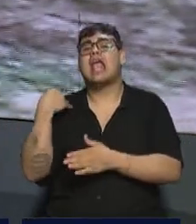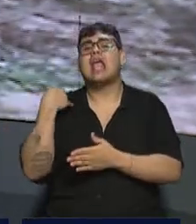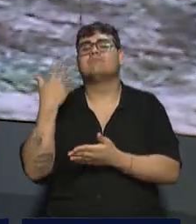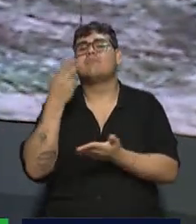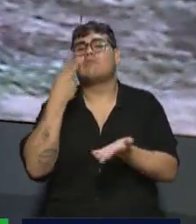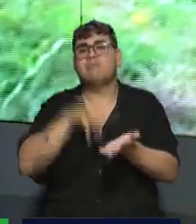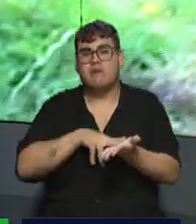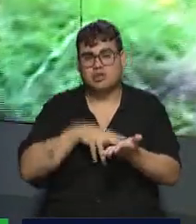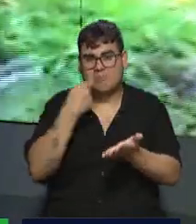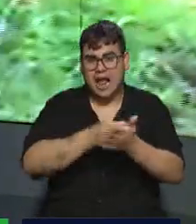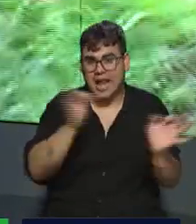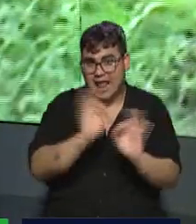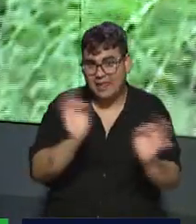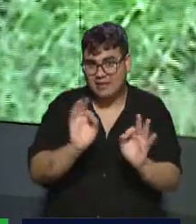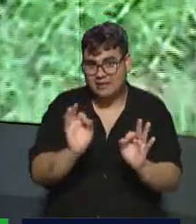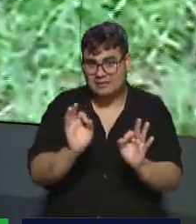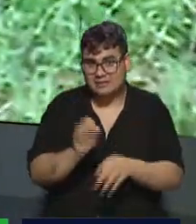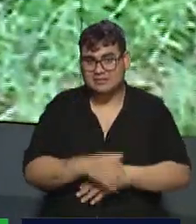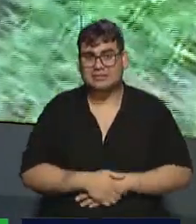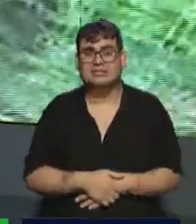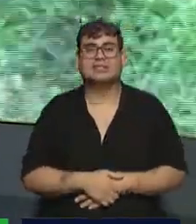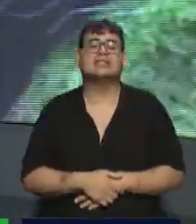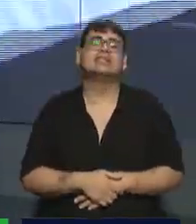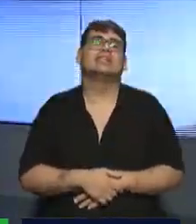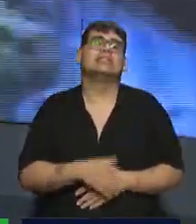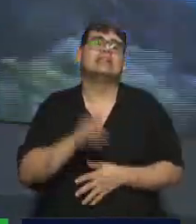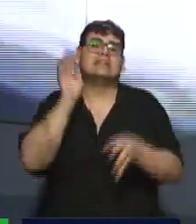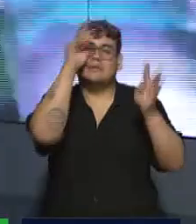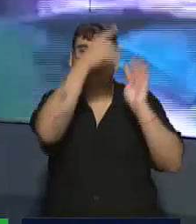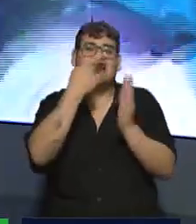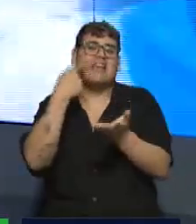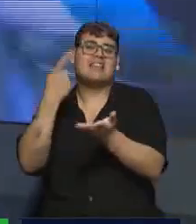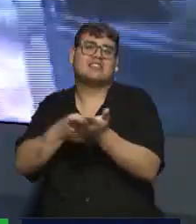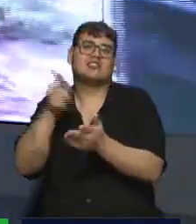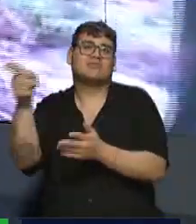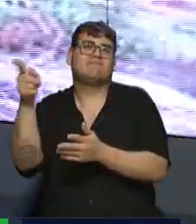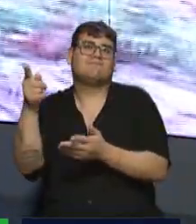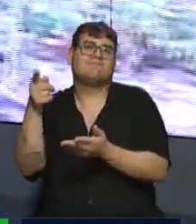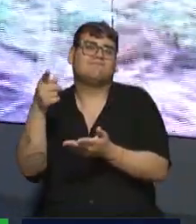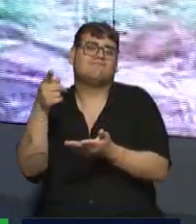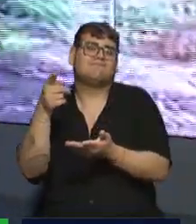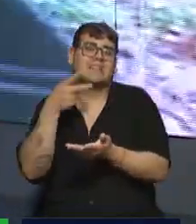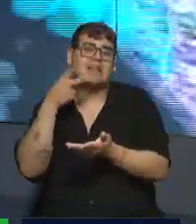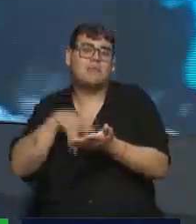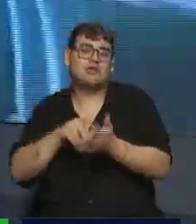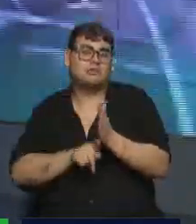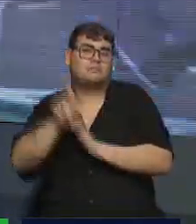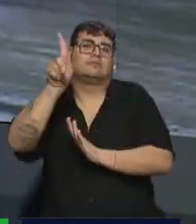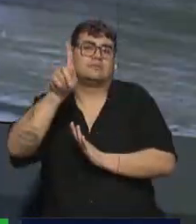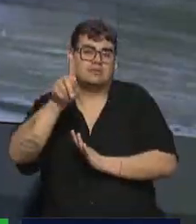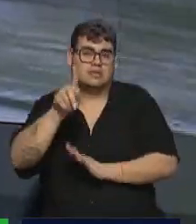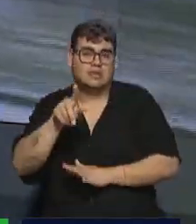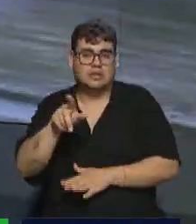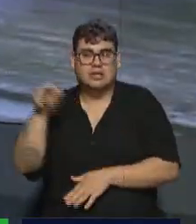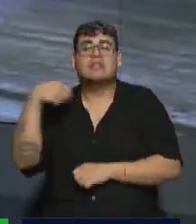Una de las sorpresas de Milley fue un impuentazo, tremendo. Después pidió disculpas y dice, nos duele. En ese video que mostrábamos el